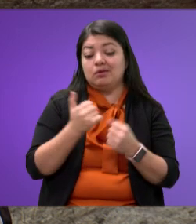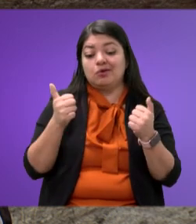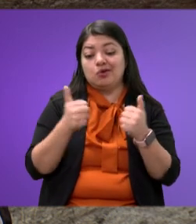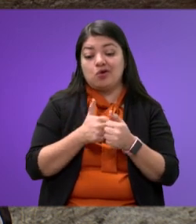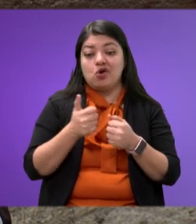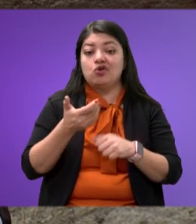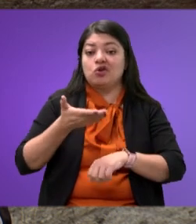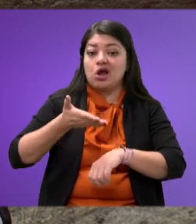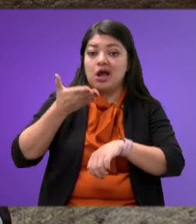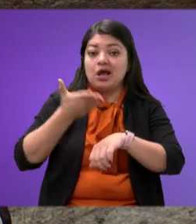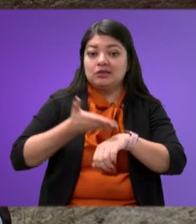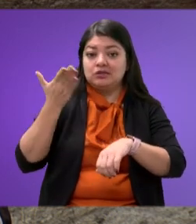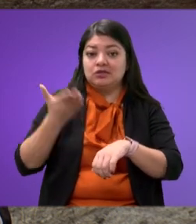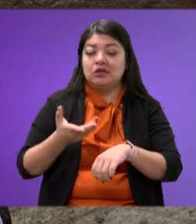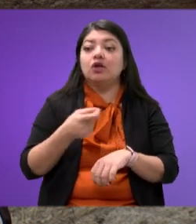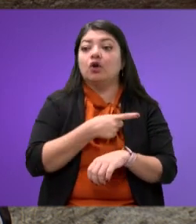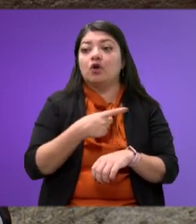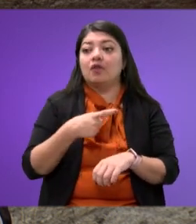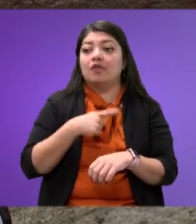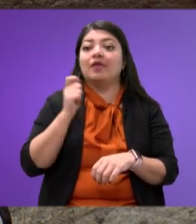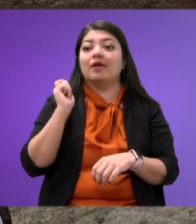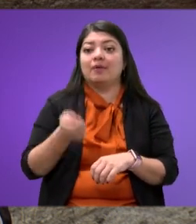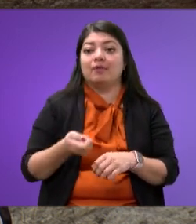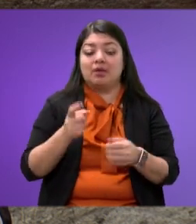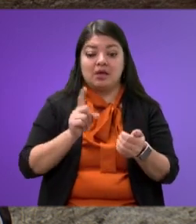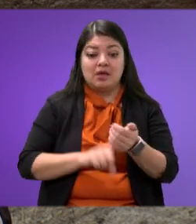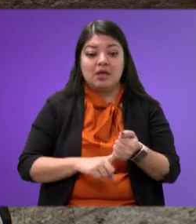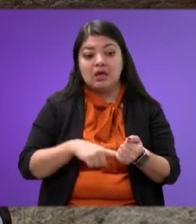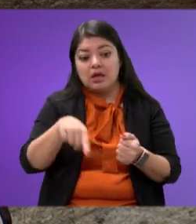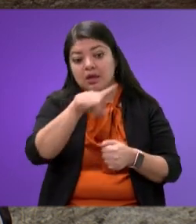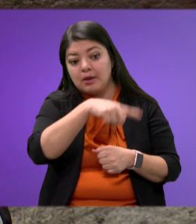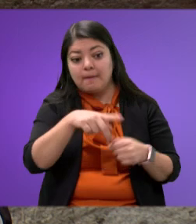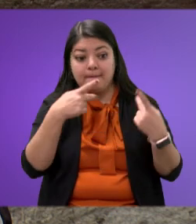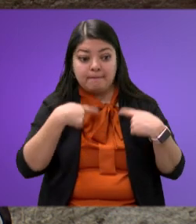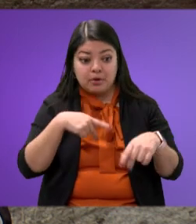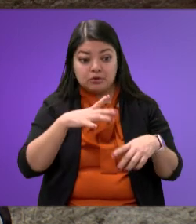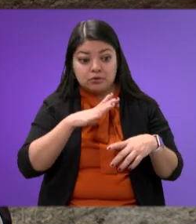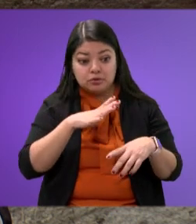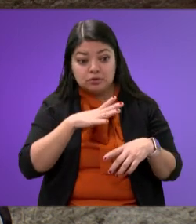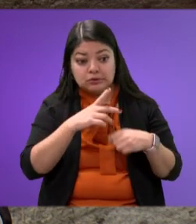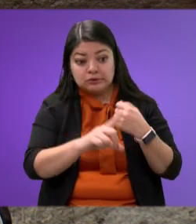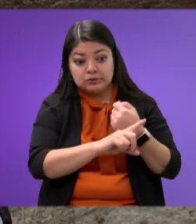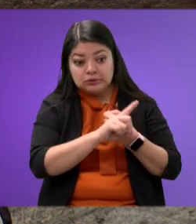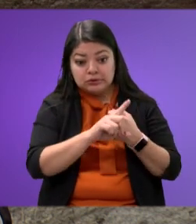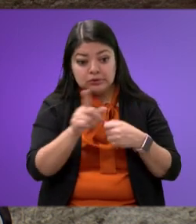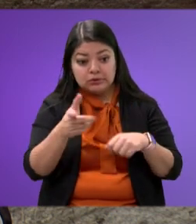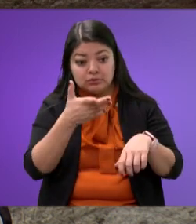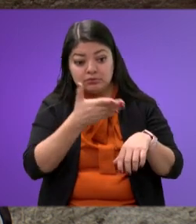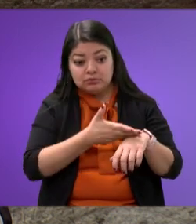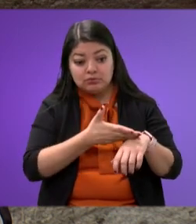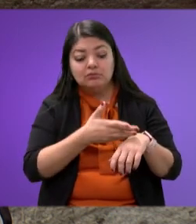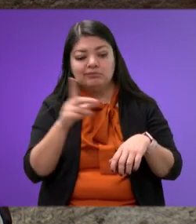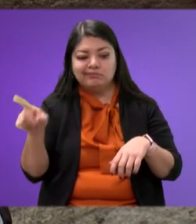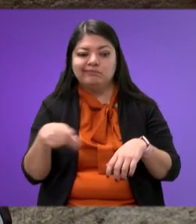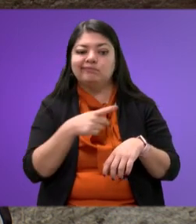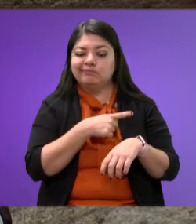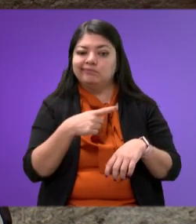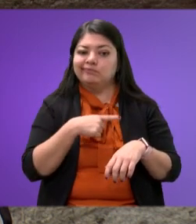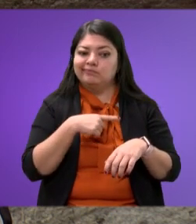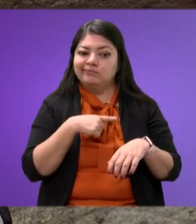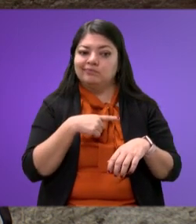y se debe reparar el daño a los afectados. Por eso, nuestra propuesta